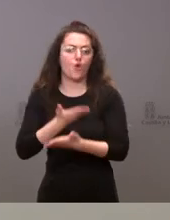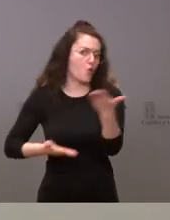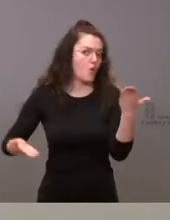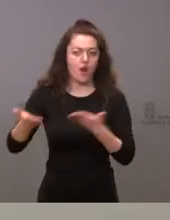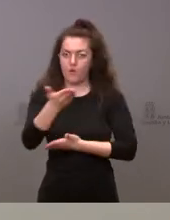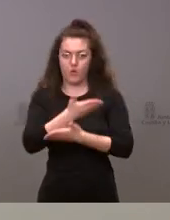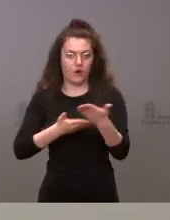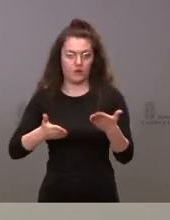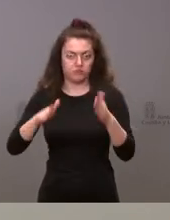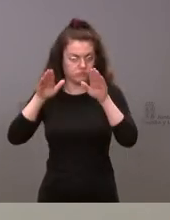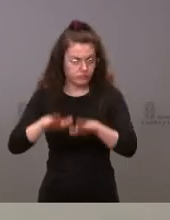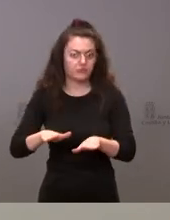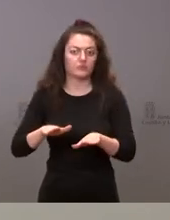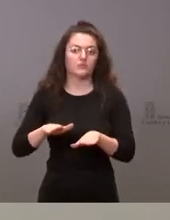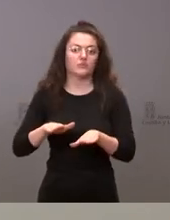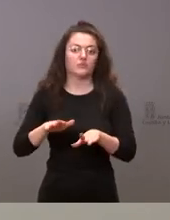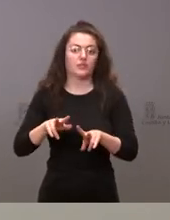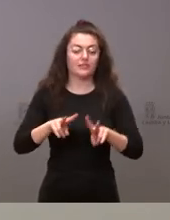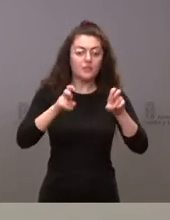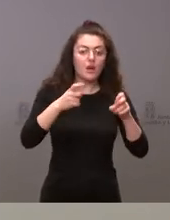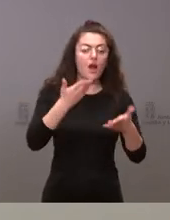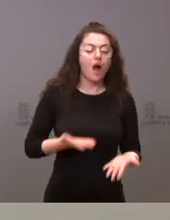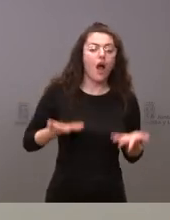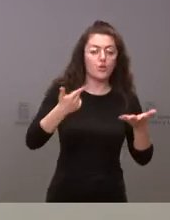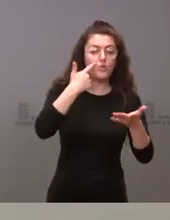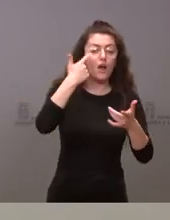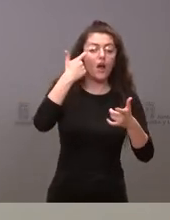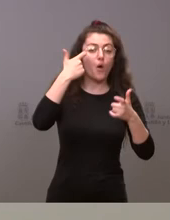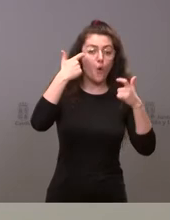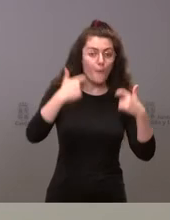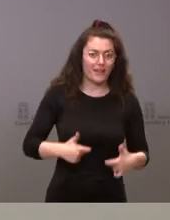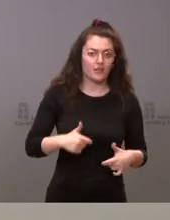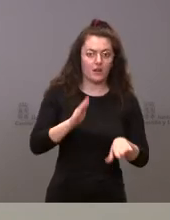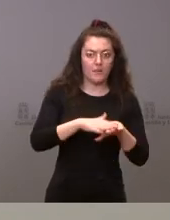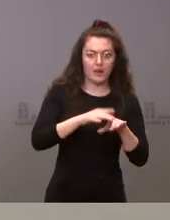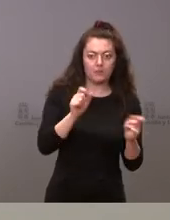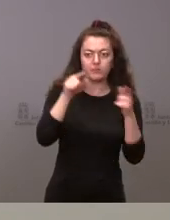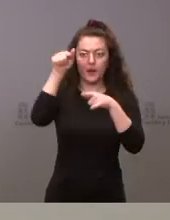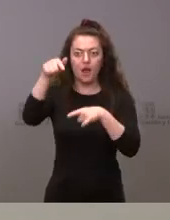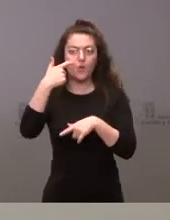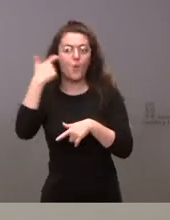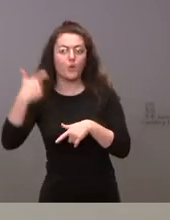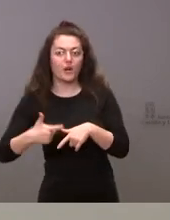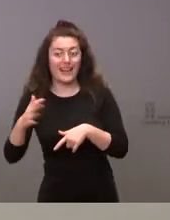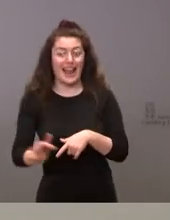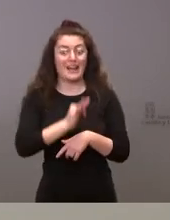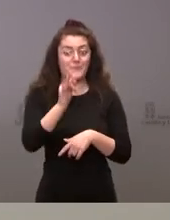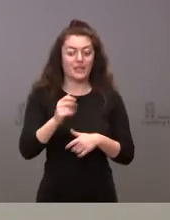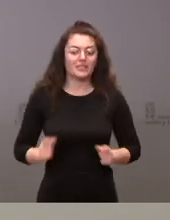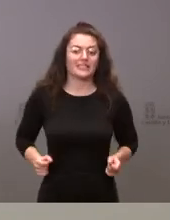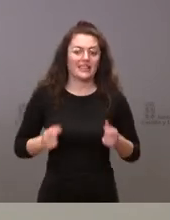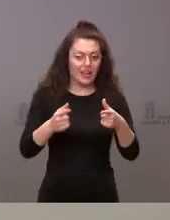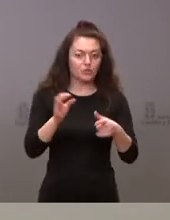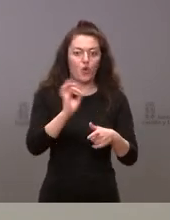el ámbito de la ayuda humanitaria que pudiera llegar a Ucrania como aquellos gastos y gestiones